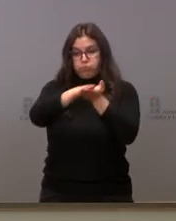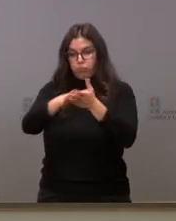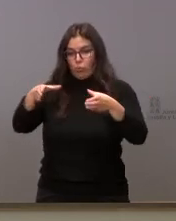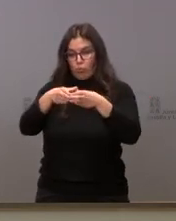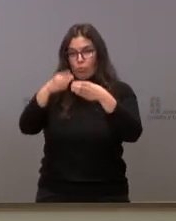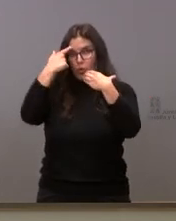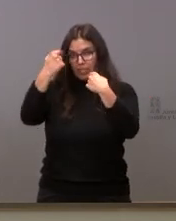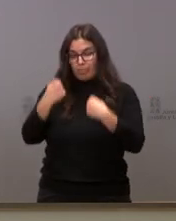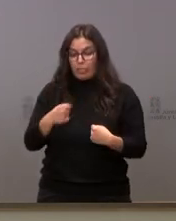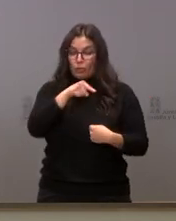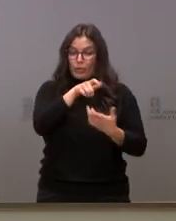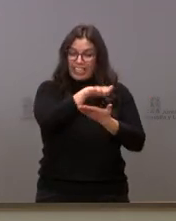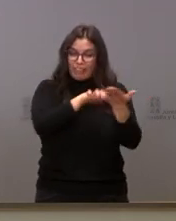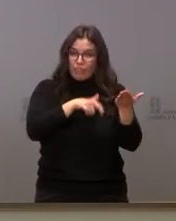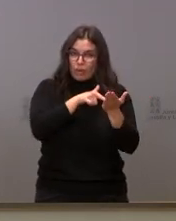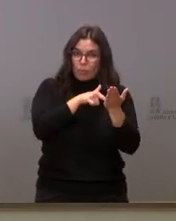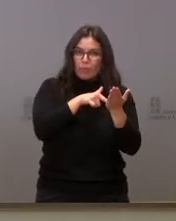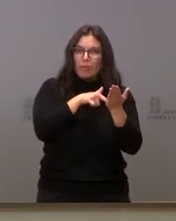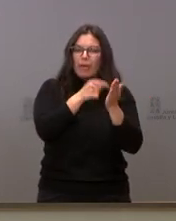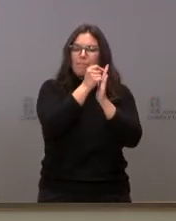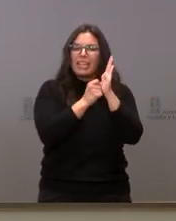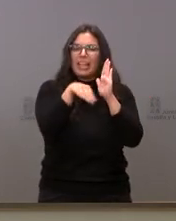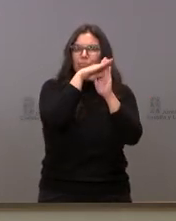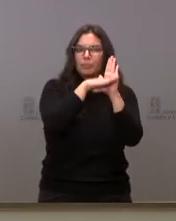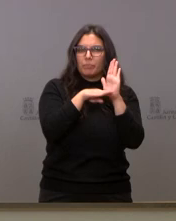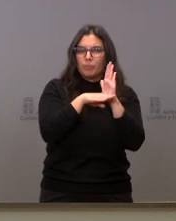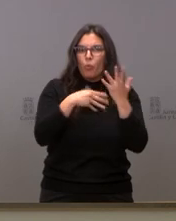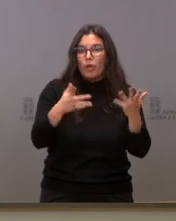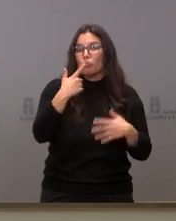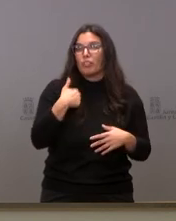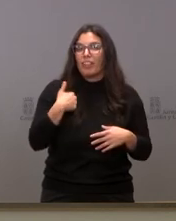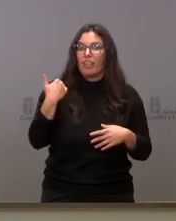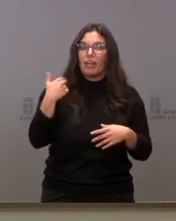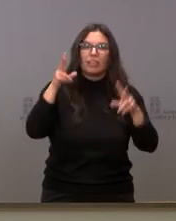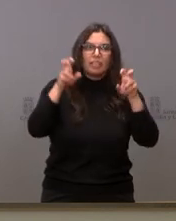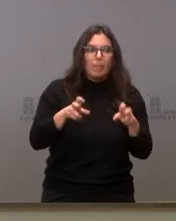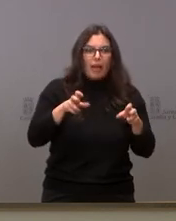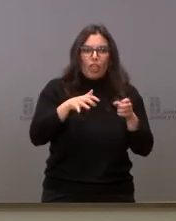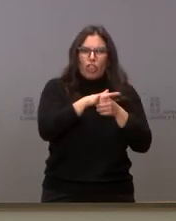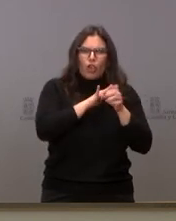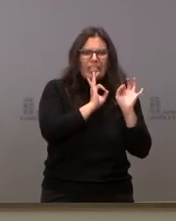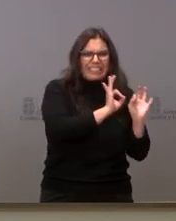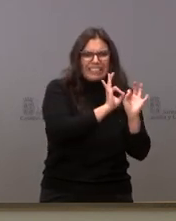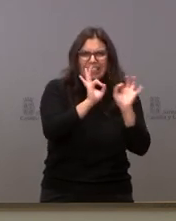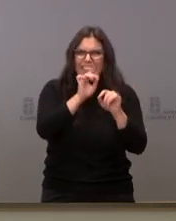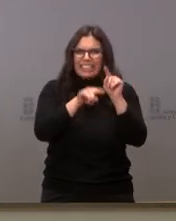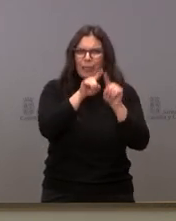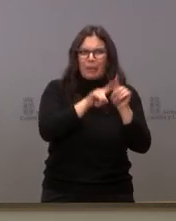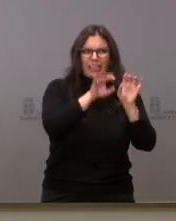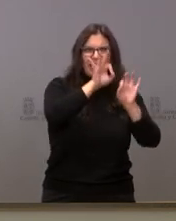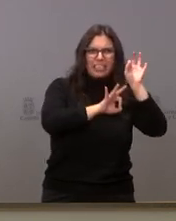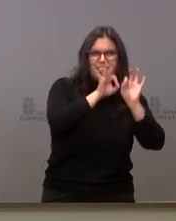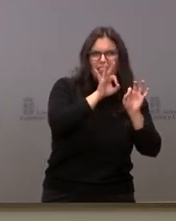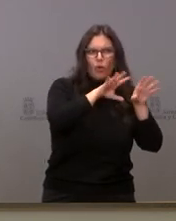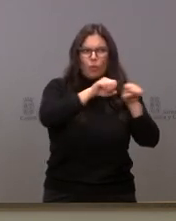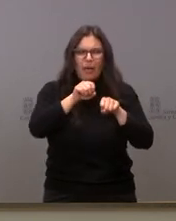qué tipo de medidas plantea, más allá de lo que nos ha dicho, de que sería algo localizado, mirando la saturación de cada lugar, etcétera.